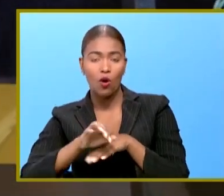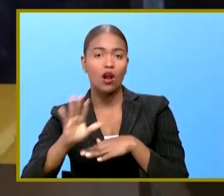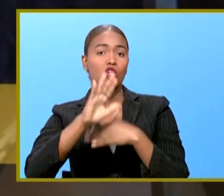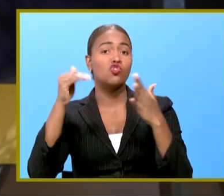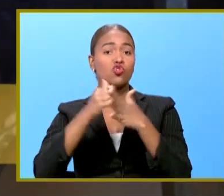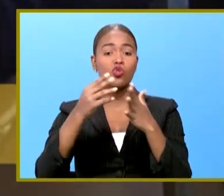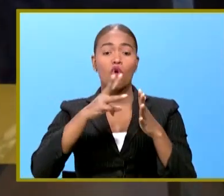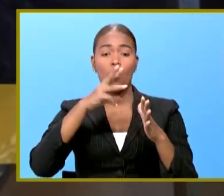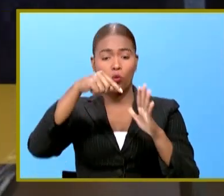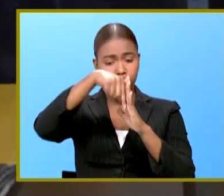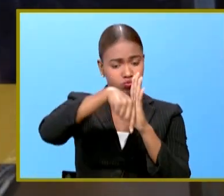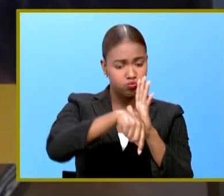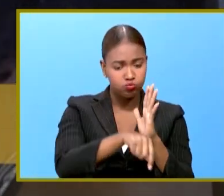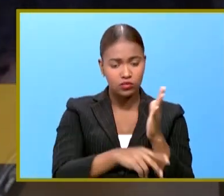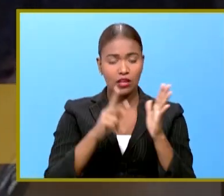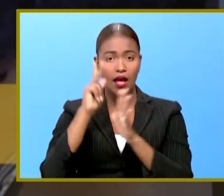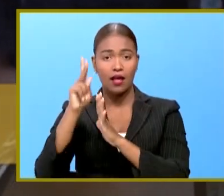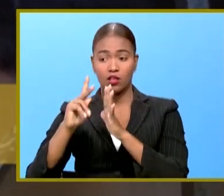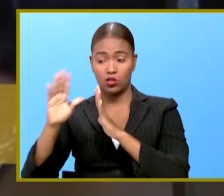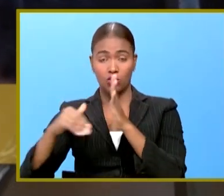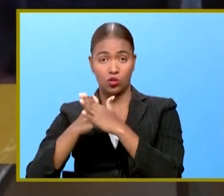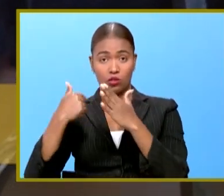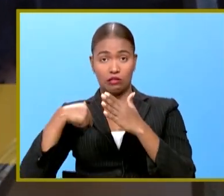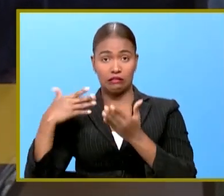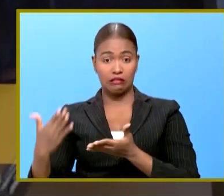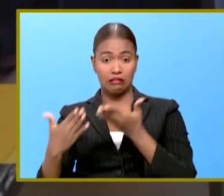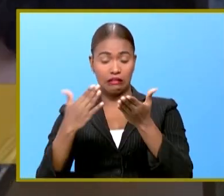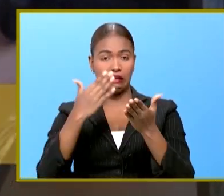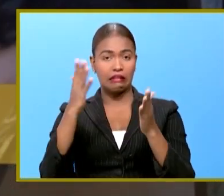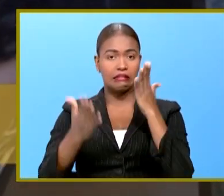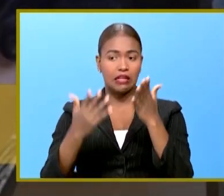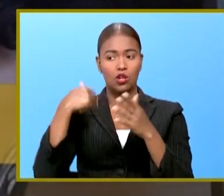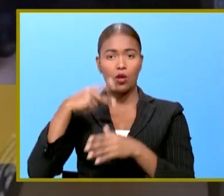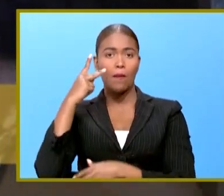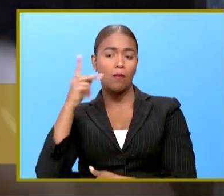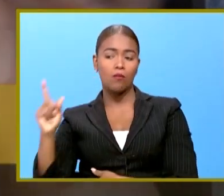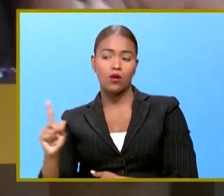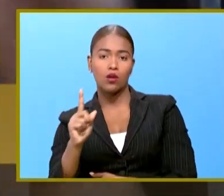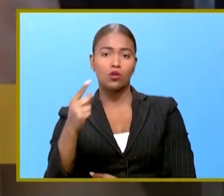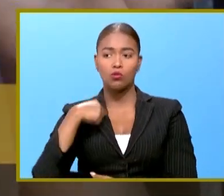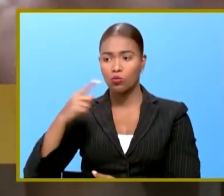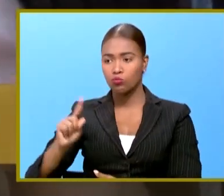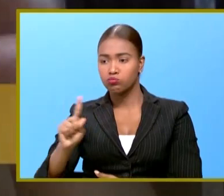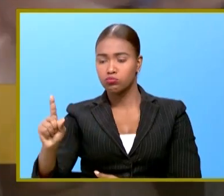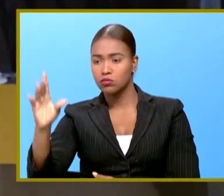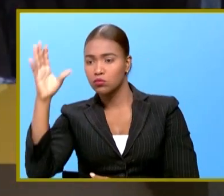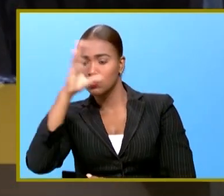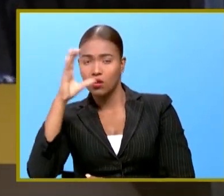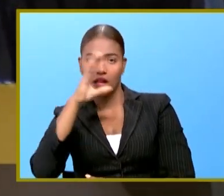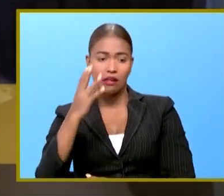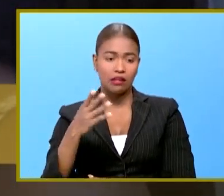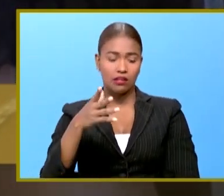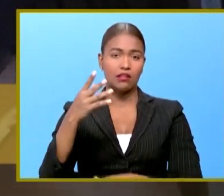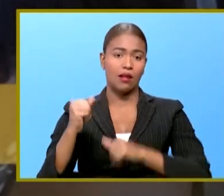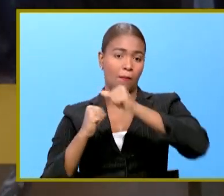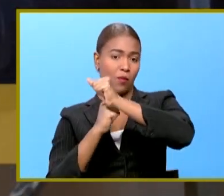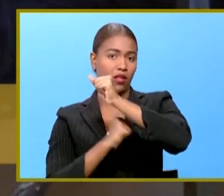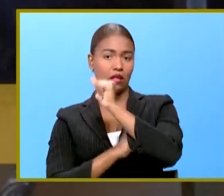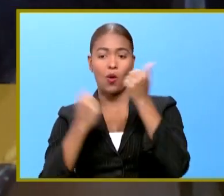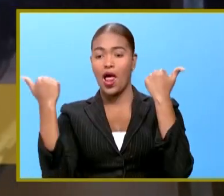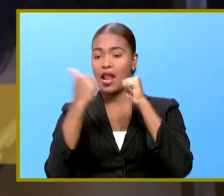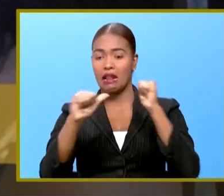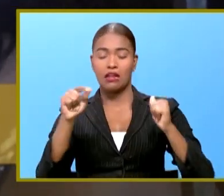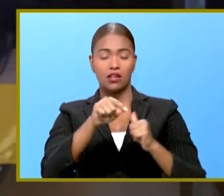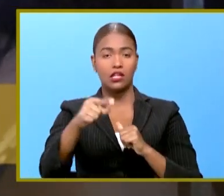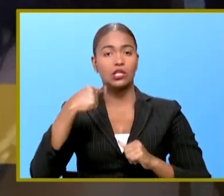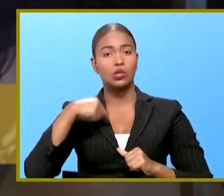todos los hoyos todos los videos que él trae que nosotros por lo menos veamos que él pasa por ahí nos metamos por todo eso esa cantarilla por donde quiera